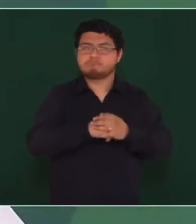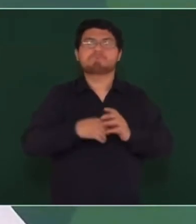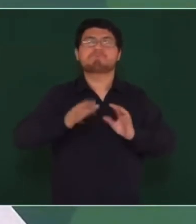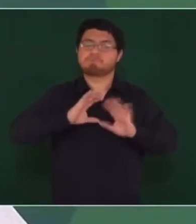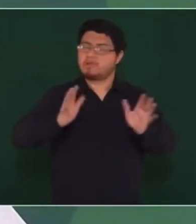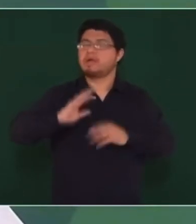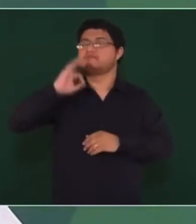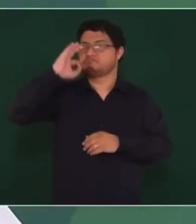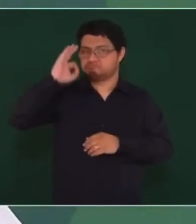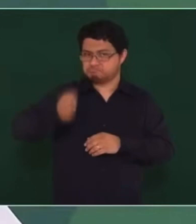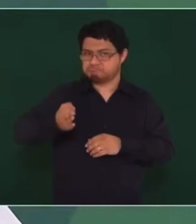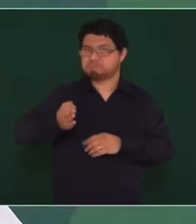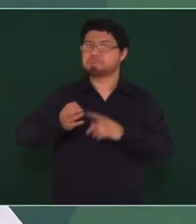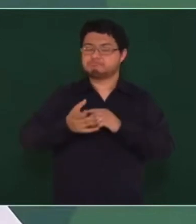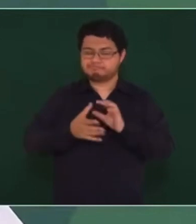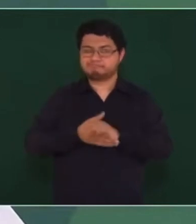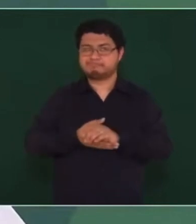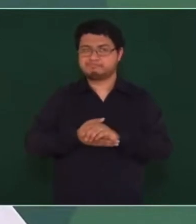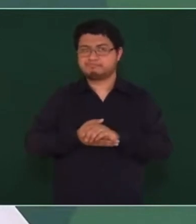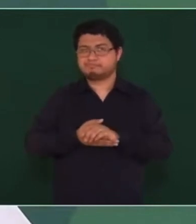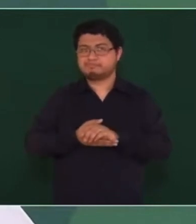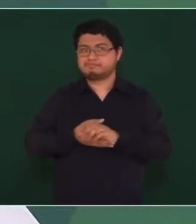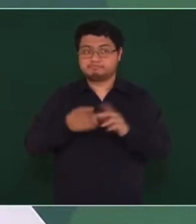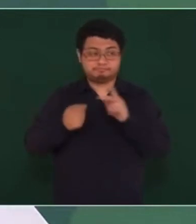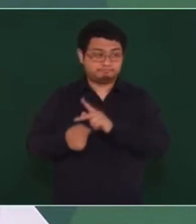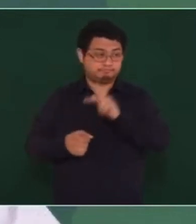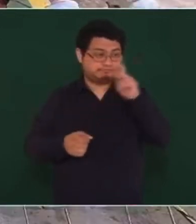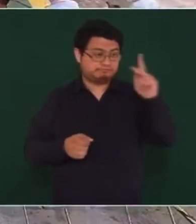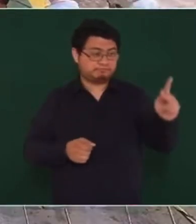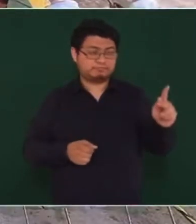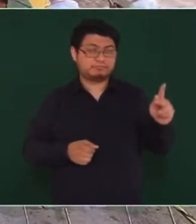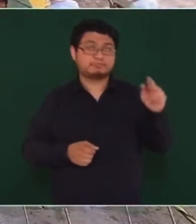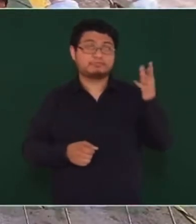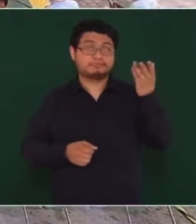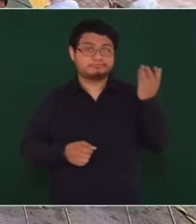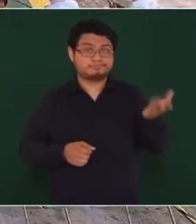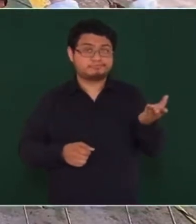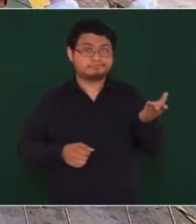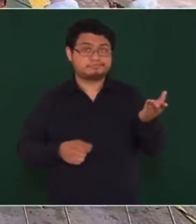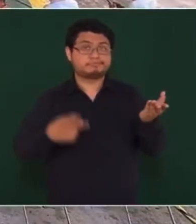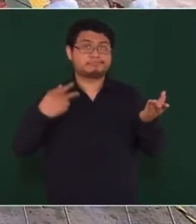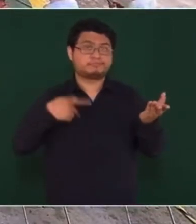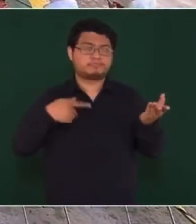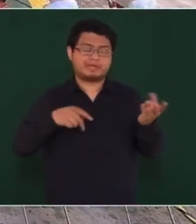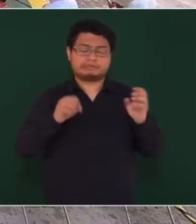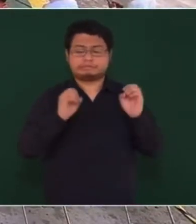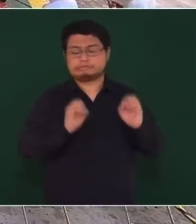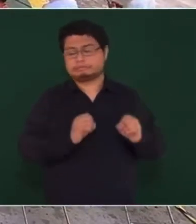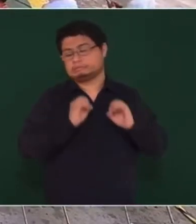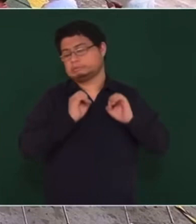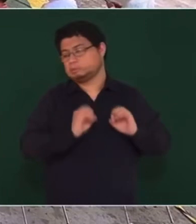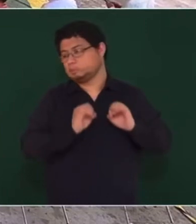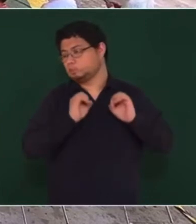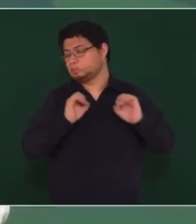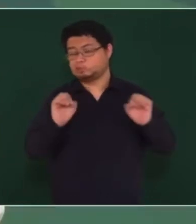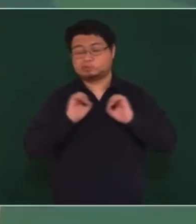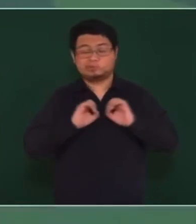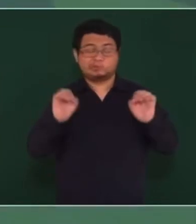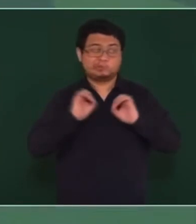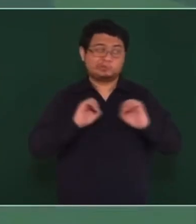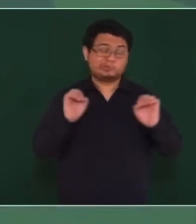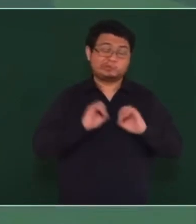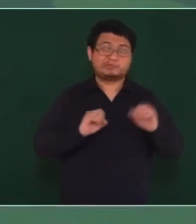los trabajadores de Mexicana, tanto los que estaban en activos, siguen en activos y jubilados,